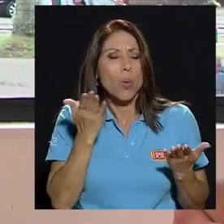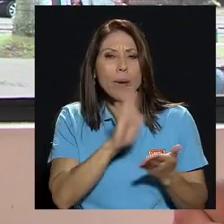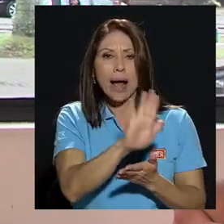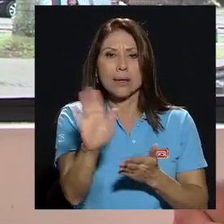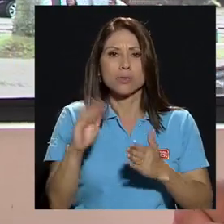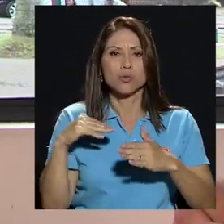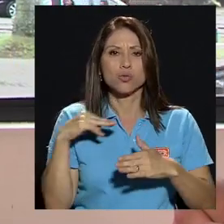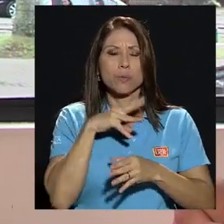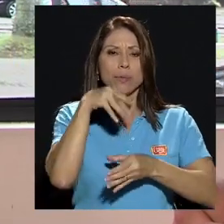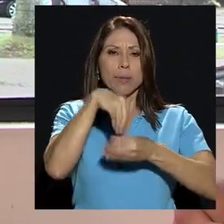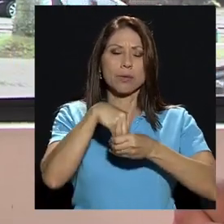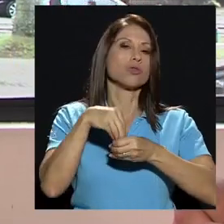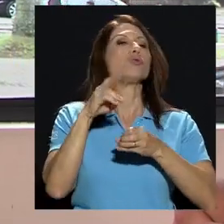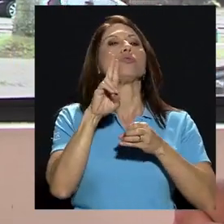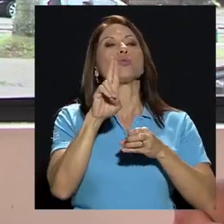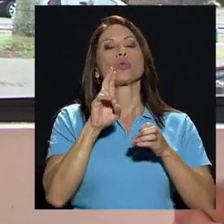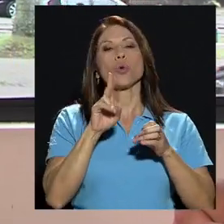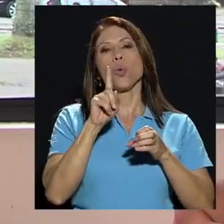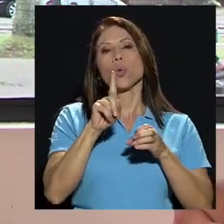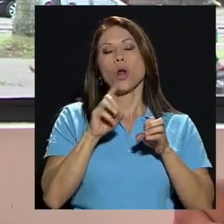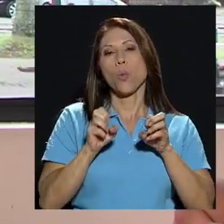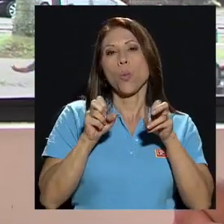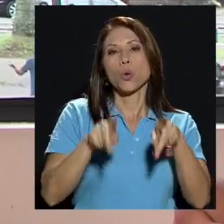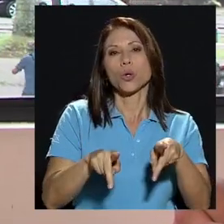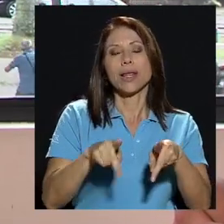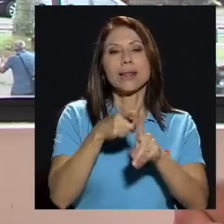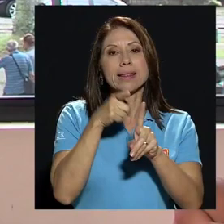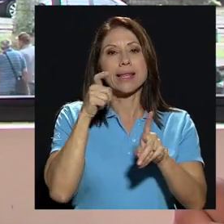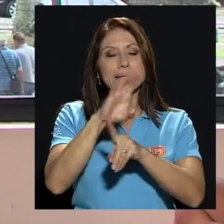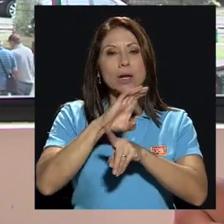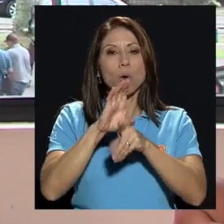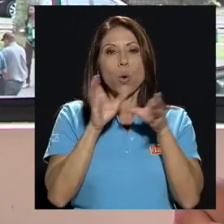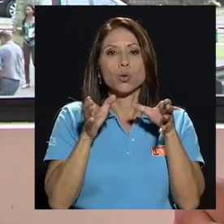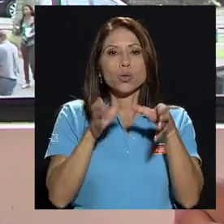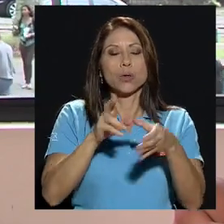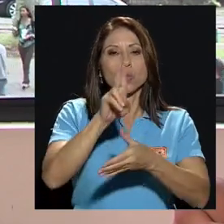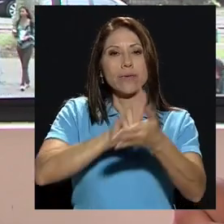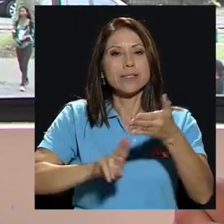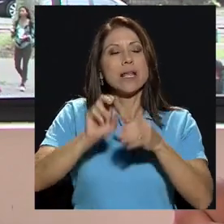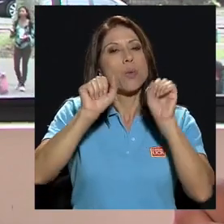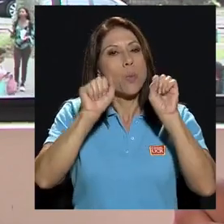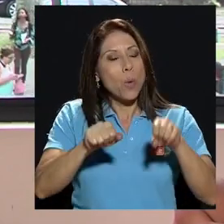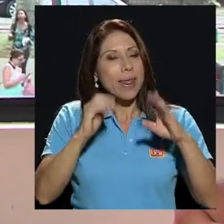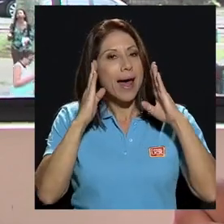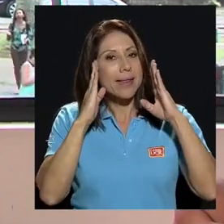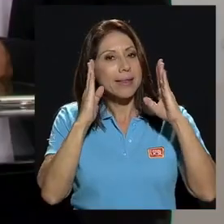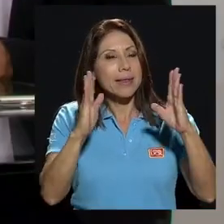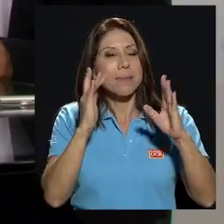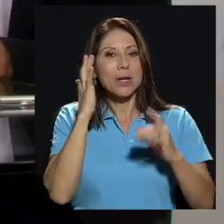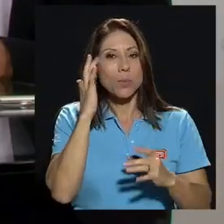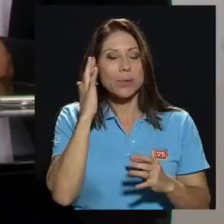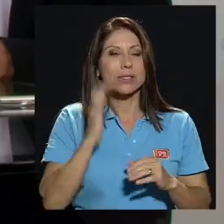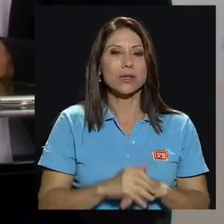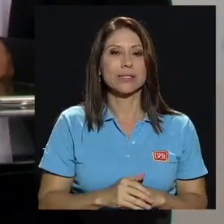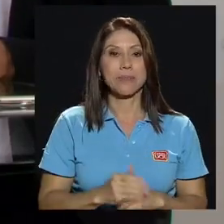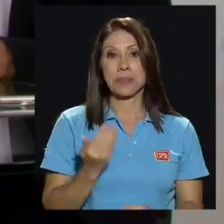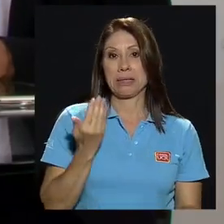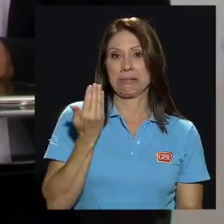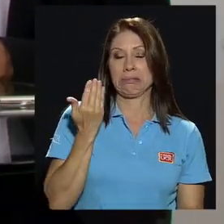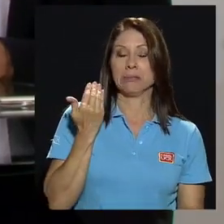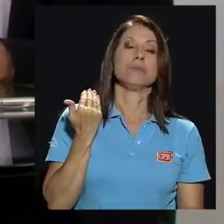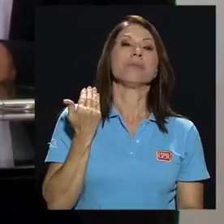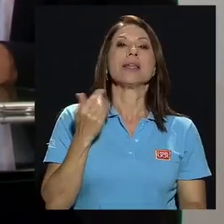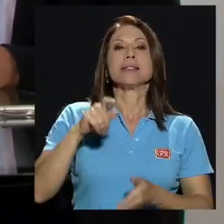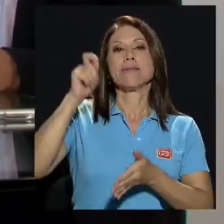que es una oportunidad para que desde el Consejo Universitario pueda atender esas preocupaciones. Recientemente, don